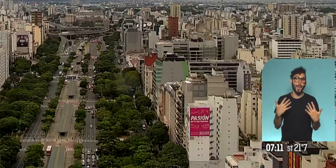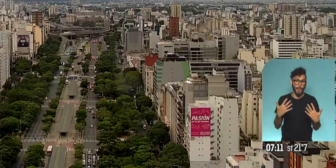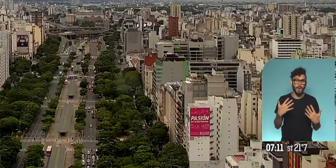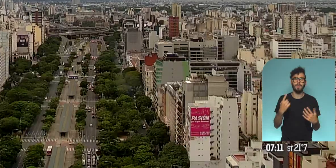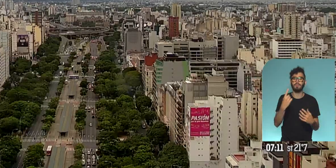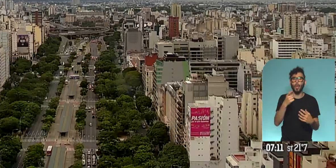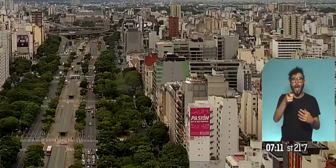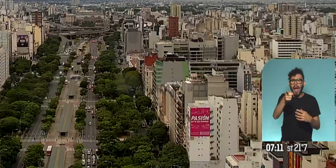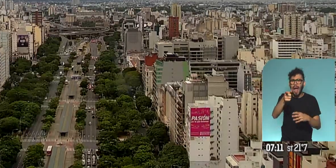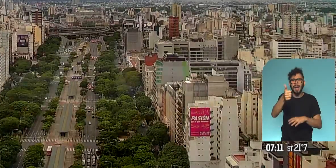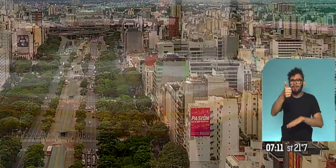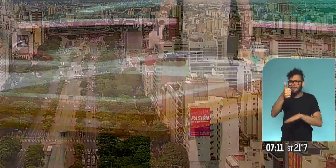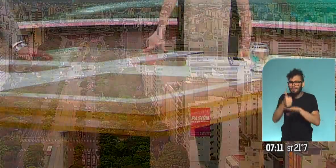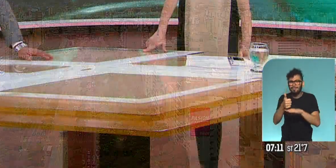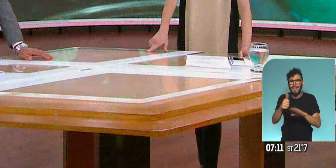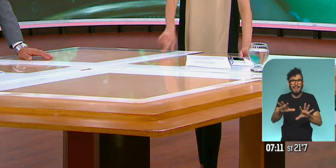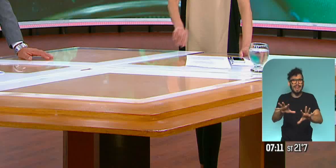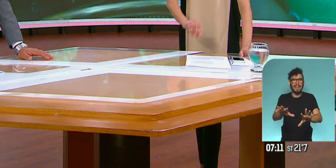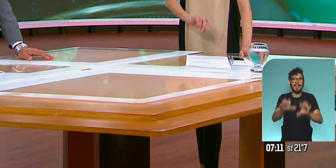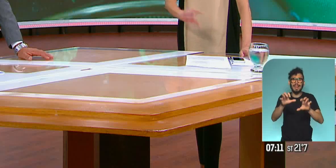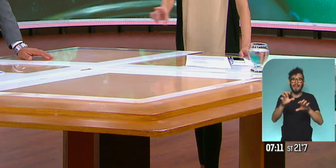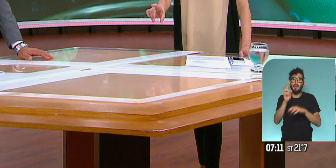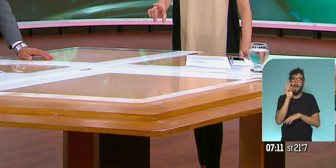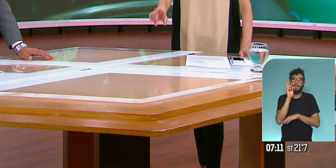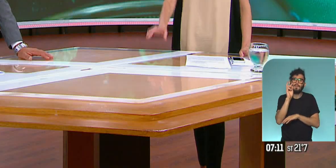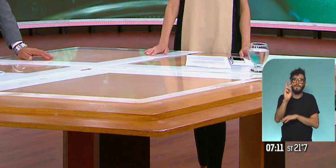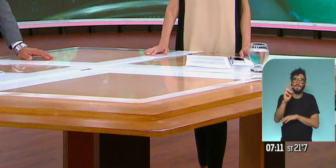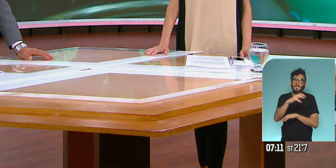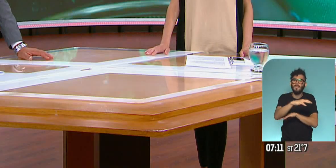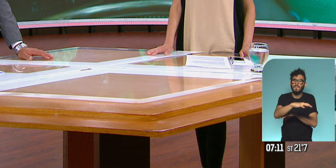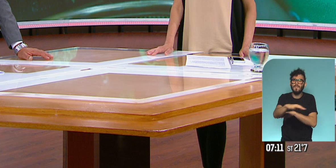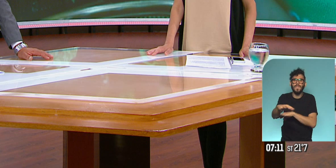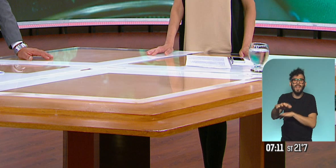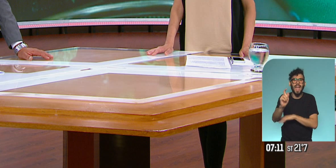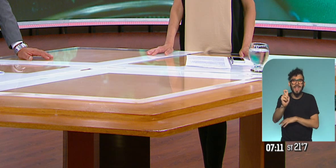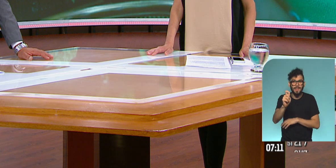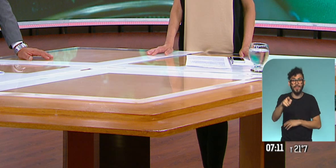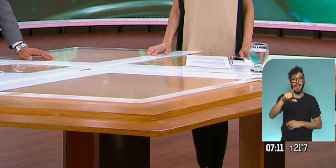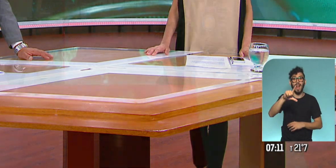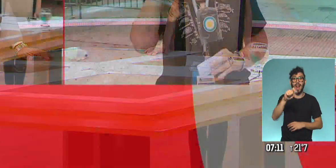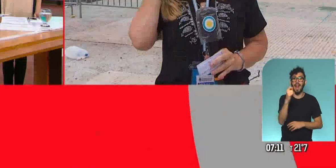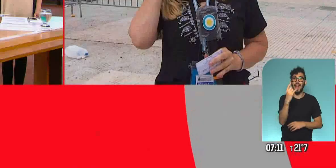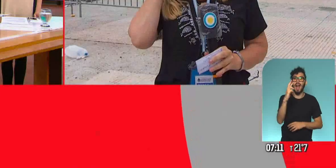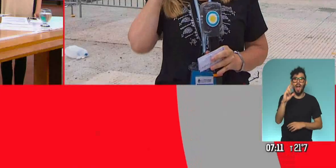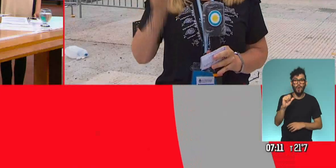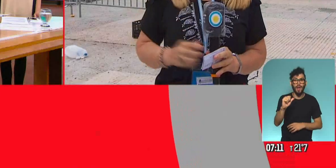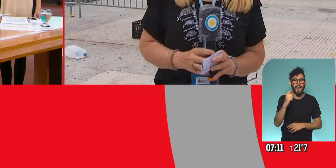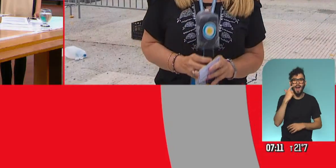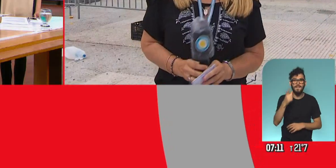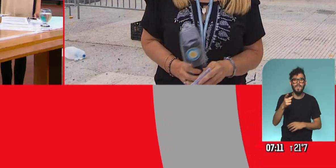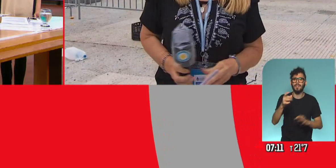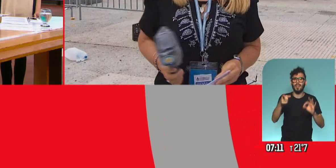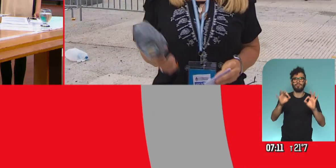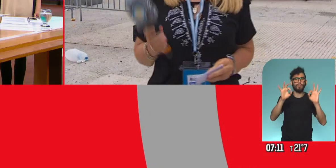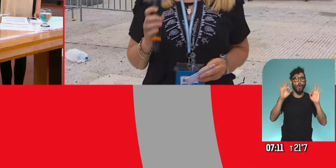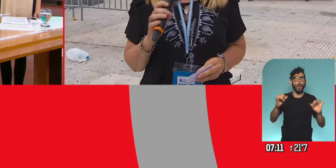Quien está ahí, desde muy tempranito, siguiendo todos los pormenores de lo que pasó en la calle, es Laura. Claro que sí, nos puede dar un panorama total y